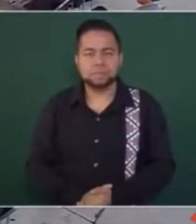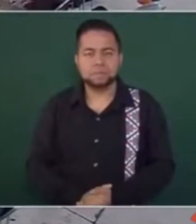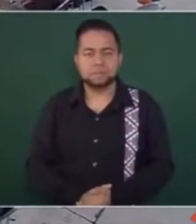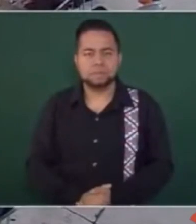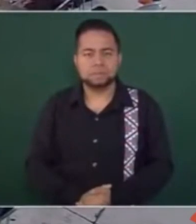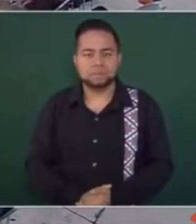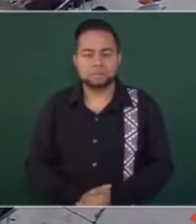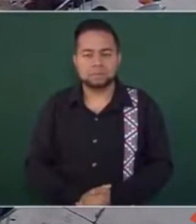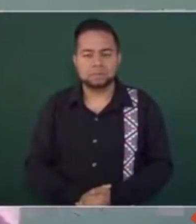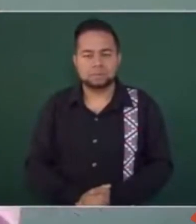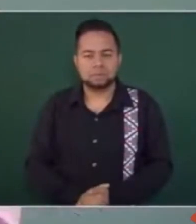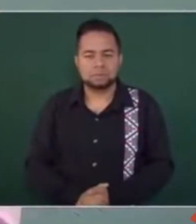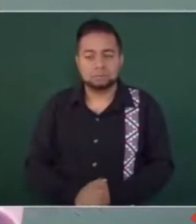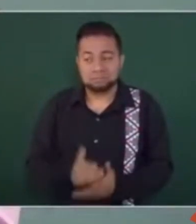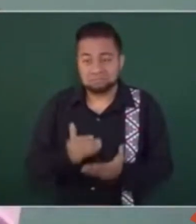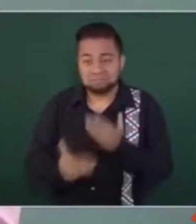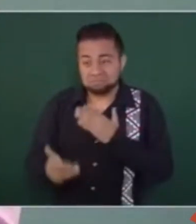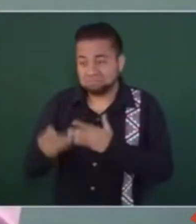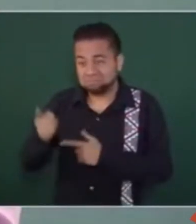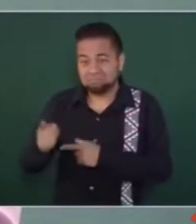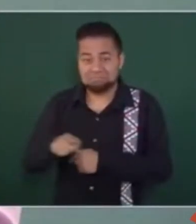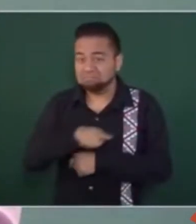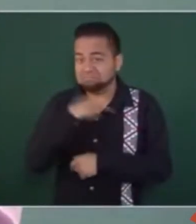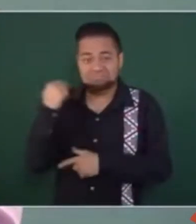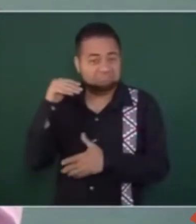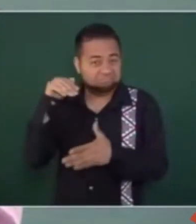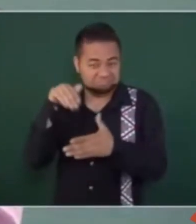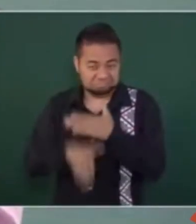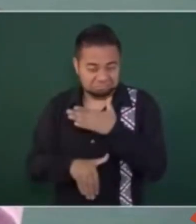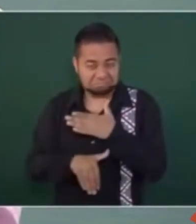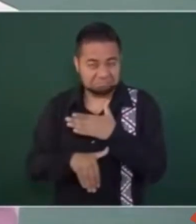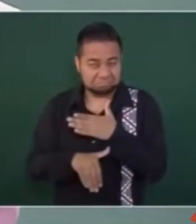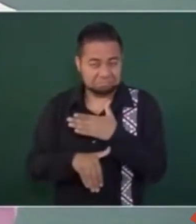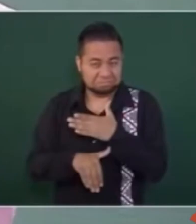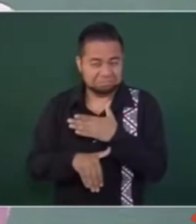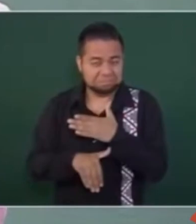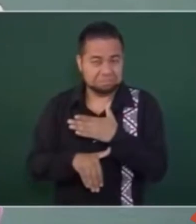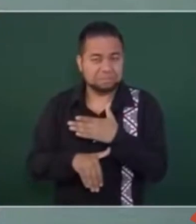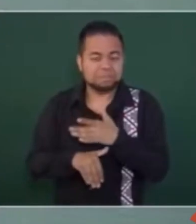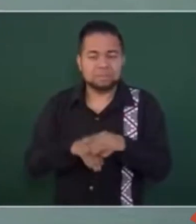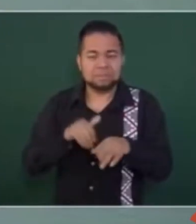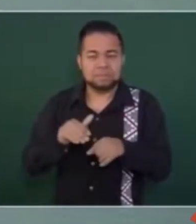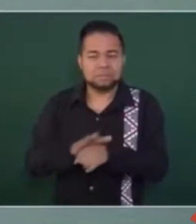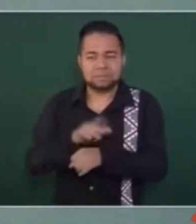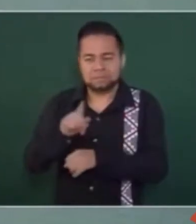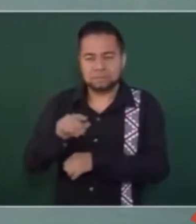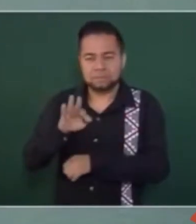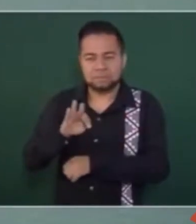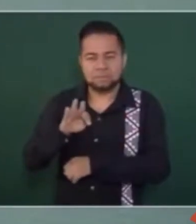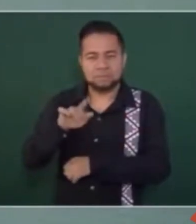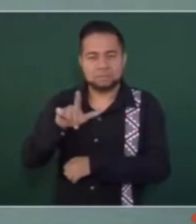no les va bien ahora últimamente porque el de Florida